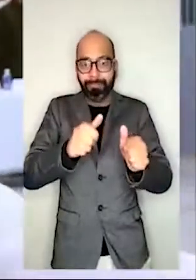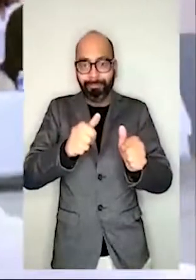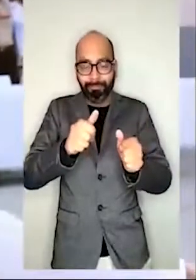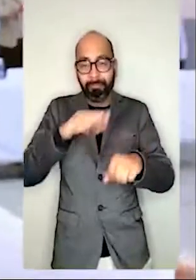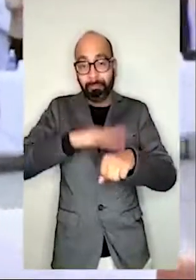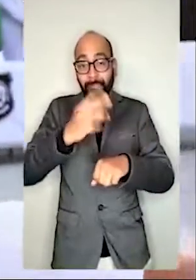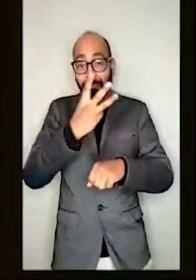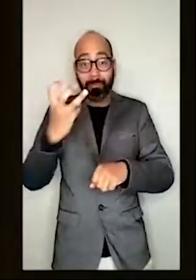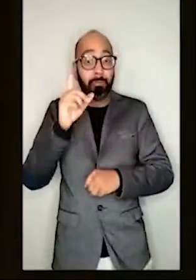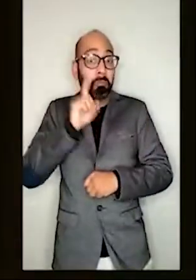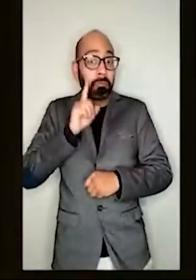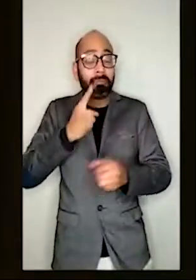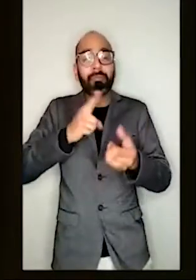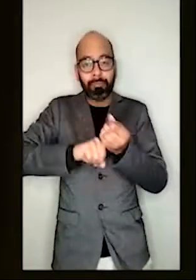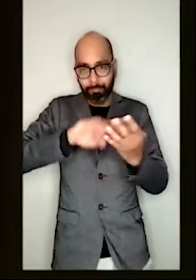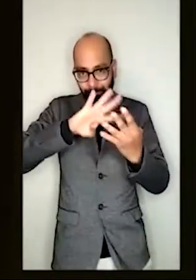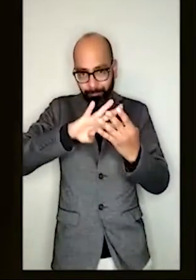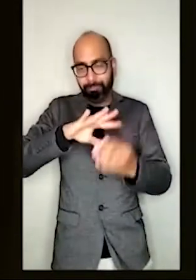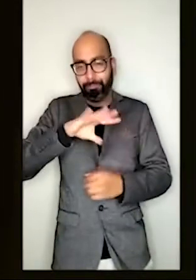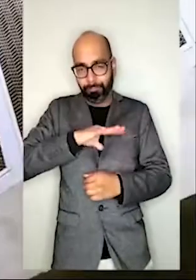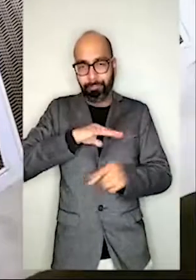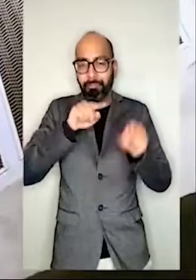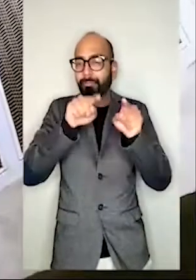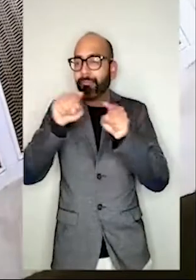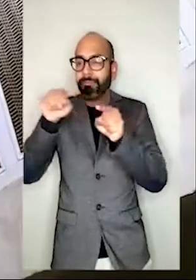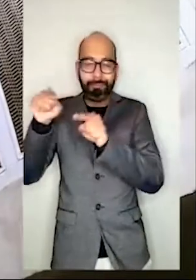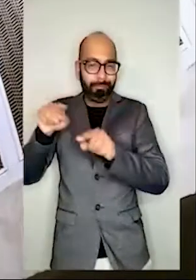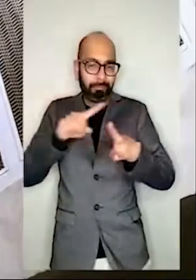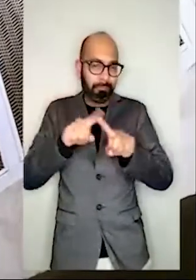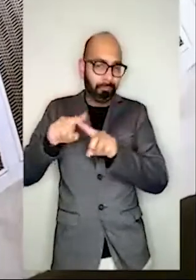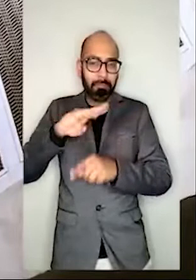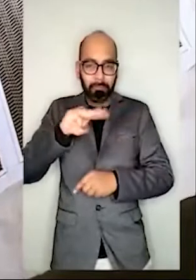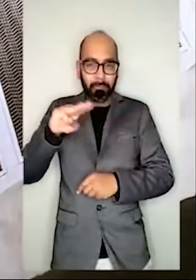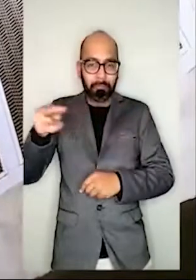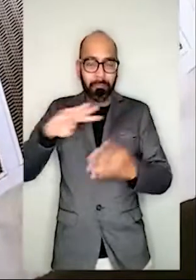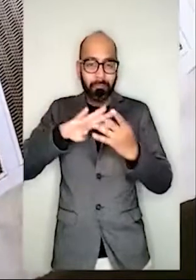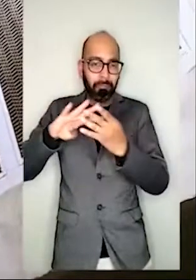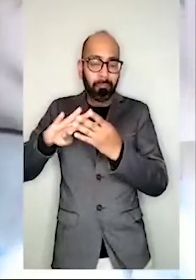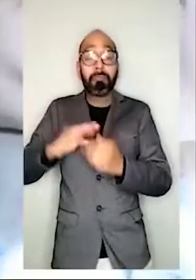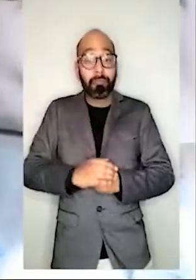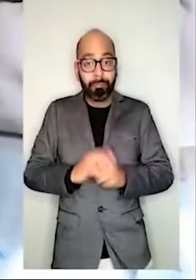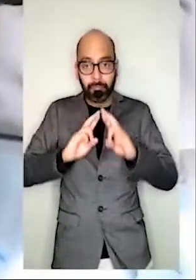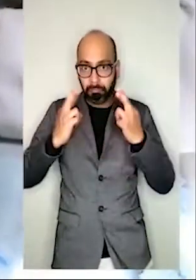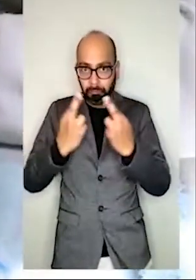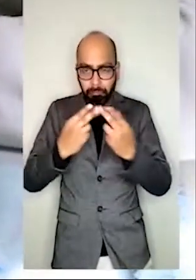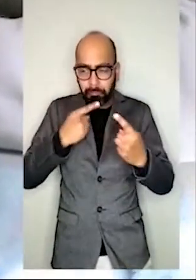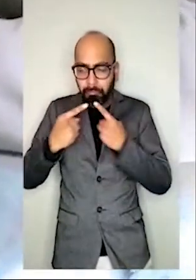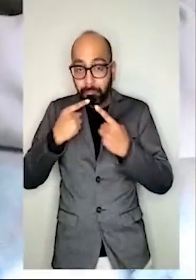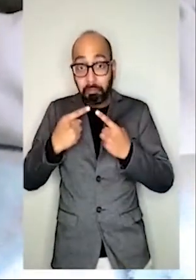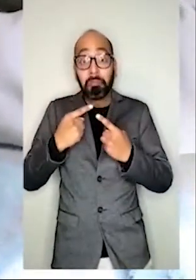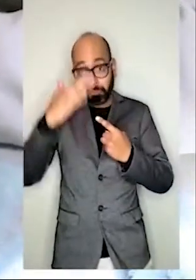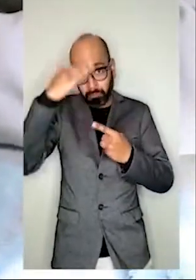interinstitucional para atender aspectos generales de las más de 300 mujeres que enfrentan un proceso penal en los centros penitenciarios de